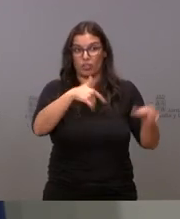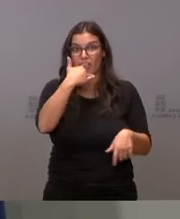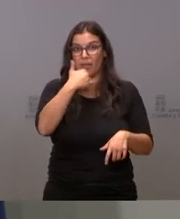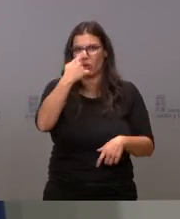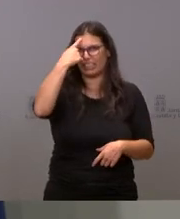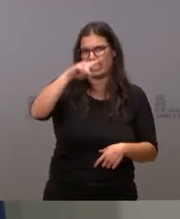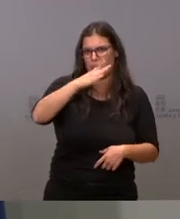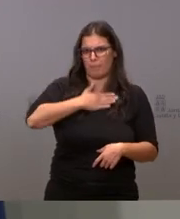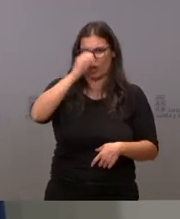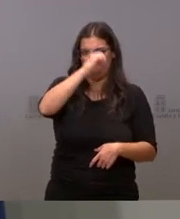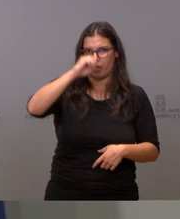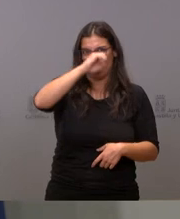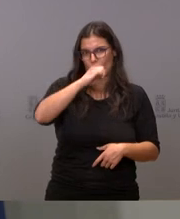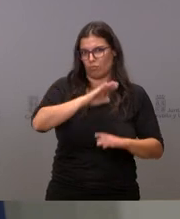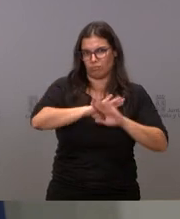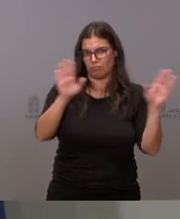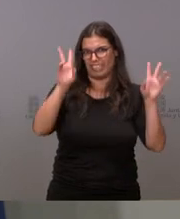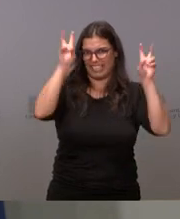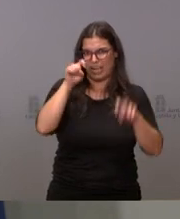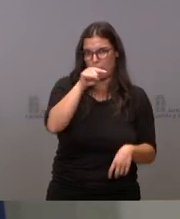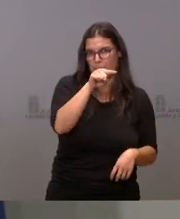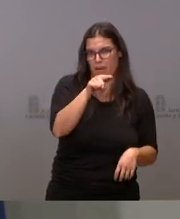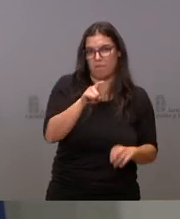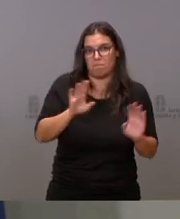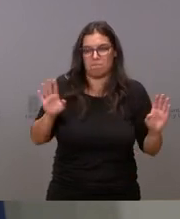personal sobre este asunto no sé si es preciso